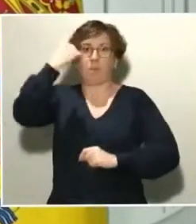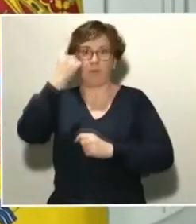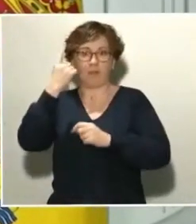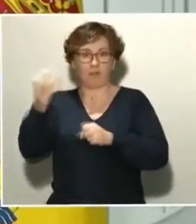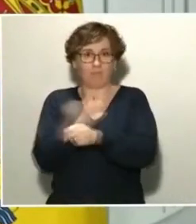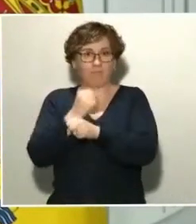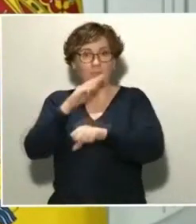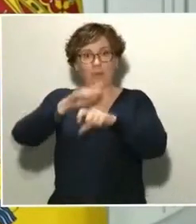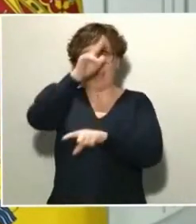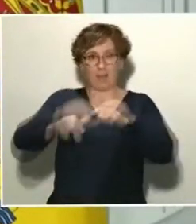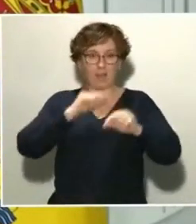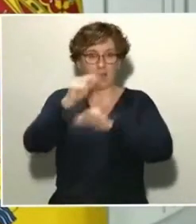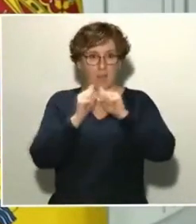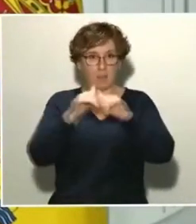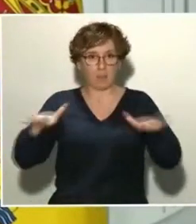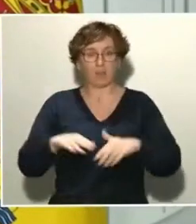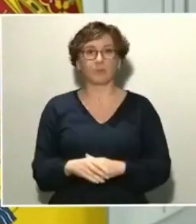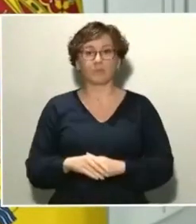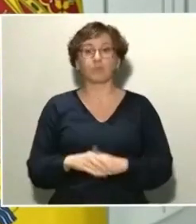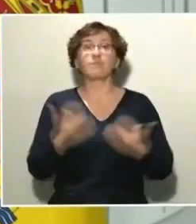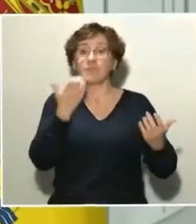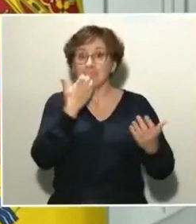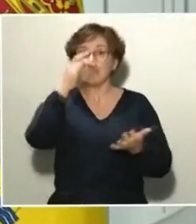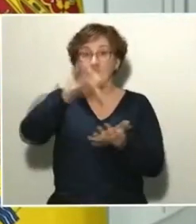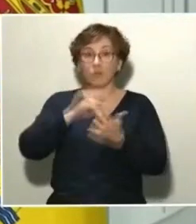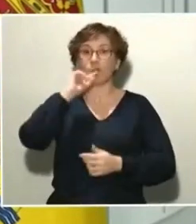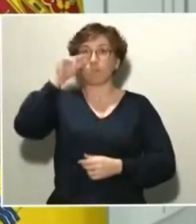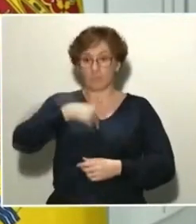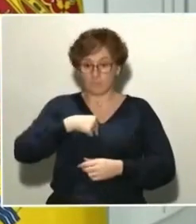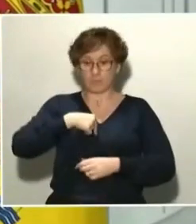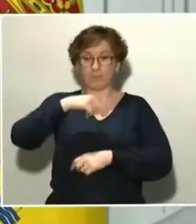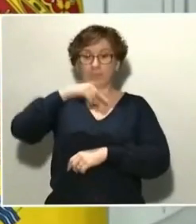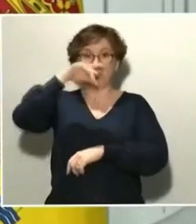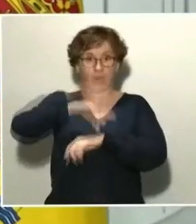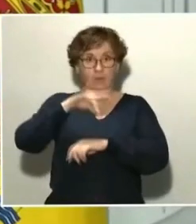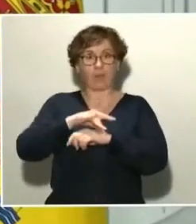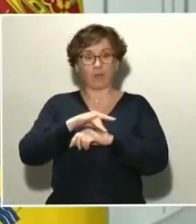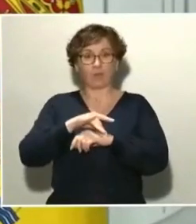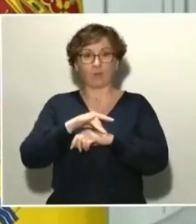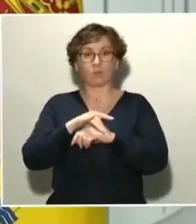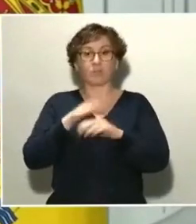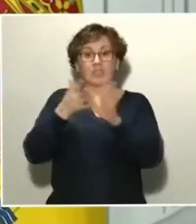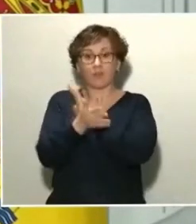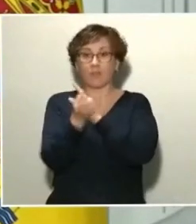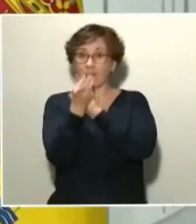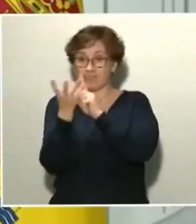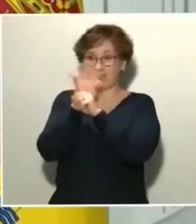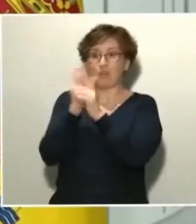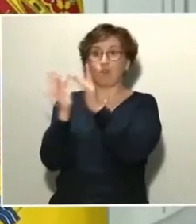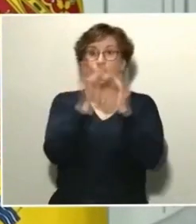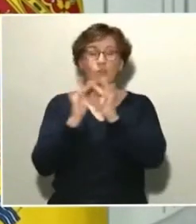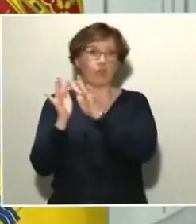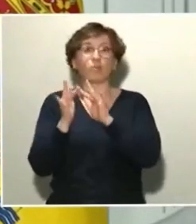de caer contagiados o infectados, toda la comunidad de contactos estrechos que tienen, en merma los recursos que necesitamos todos